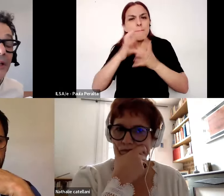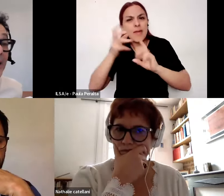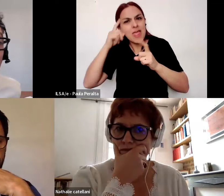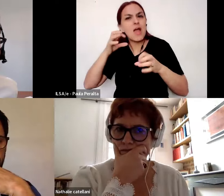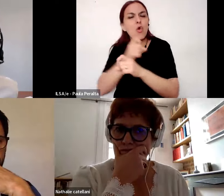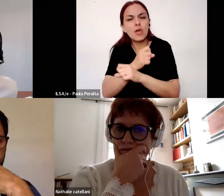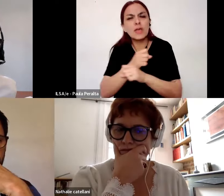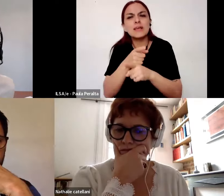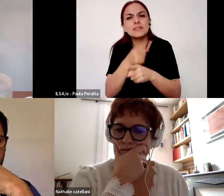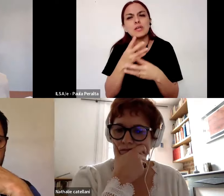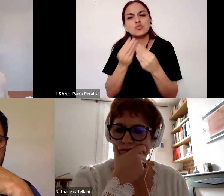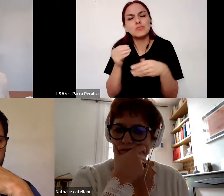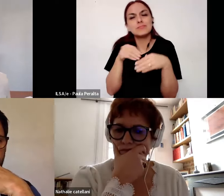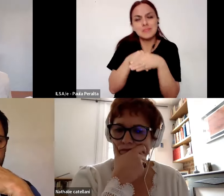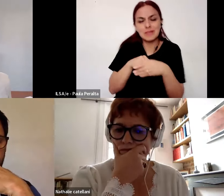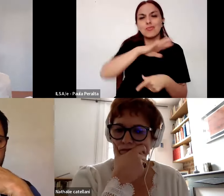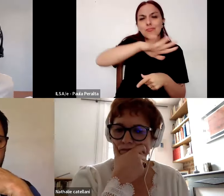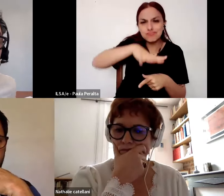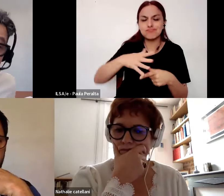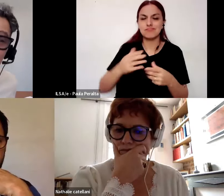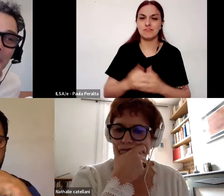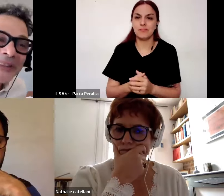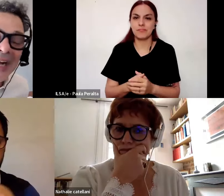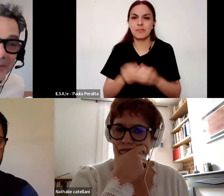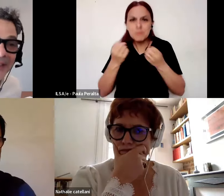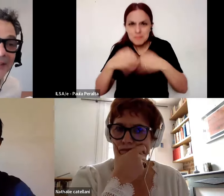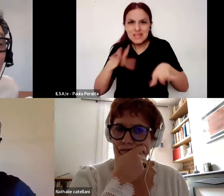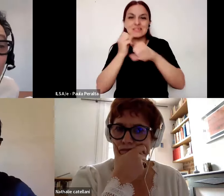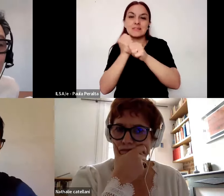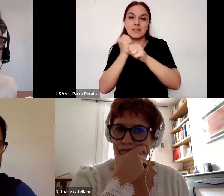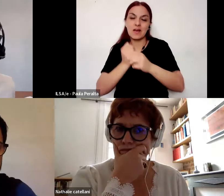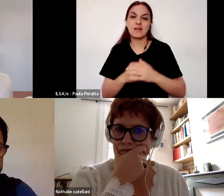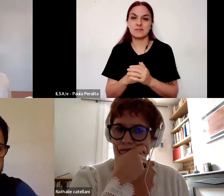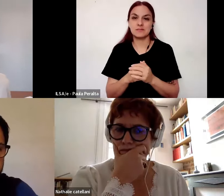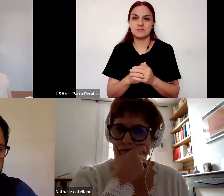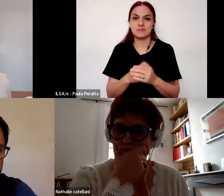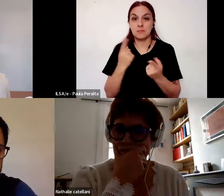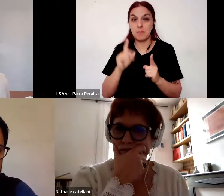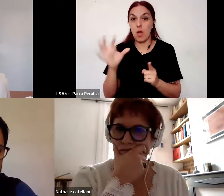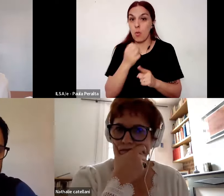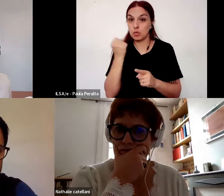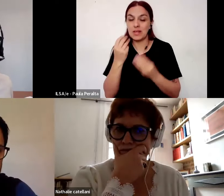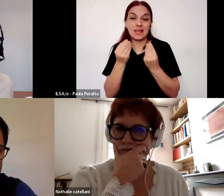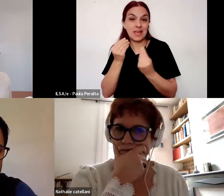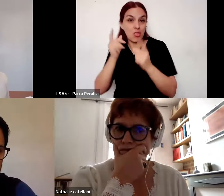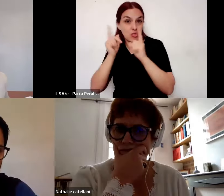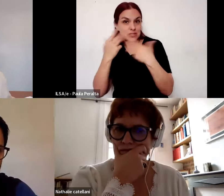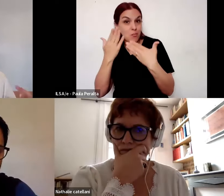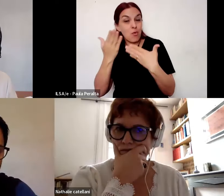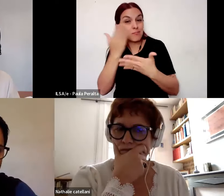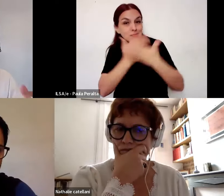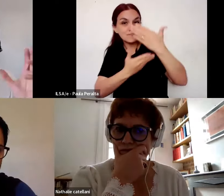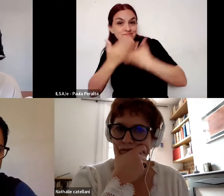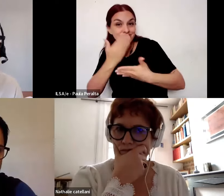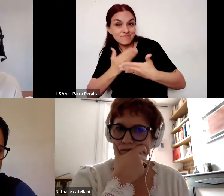legitimidad en el campo pedagógico que se tornen pronunciables y una oportunidad para que los docentes podamos conversar o